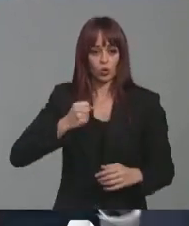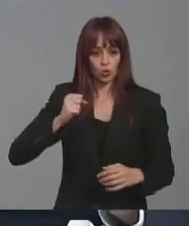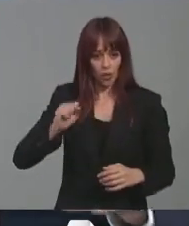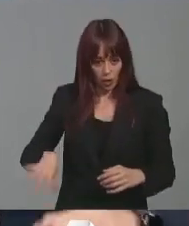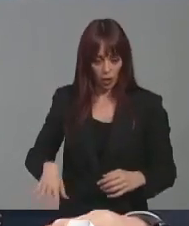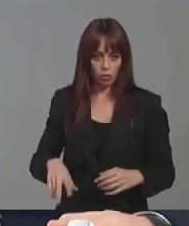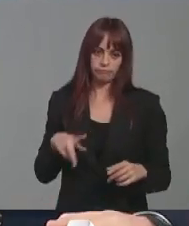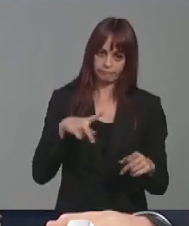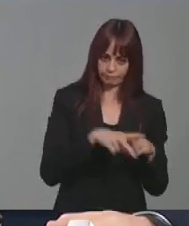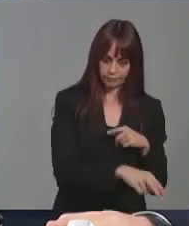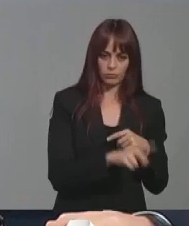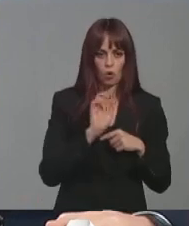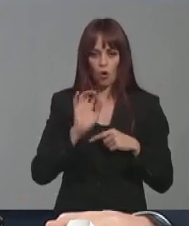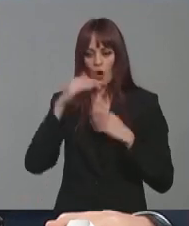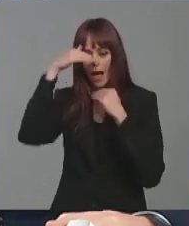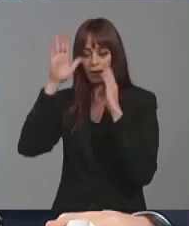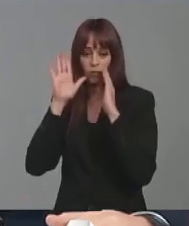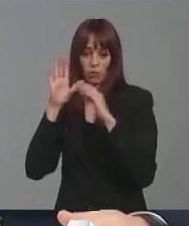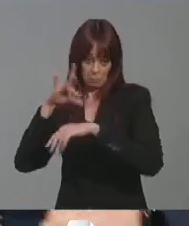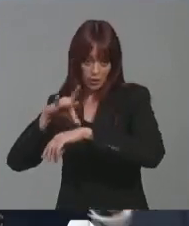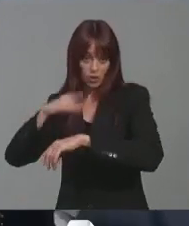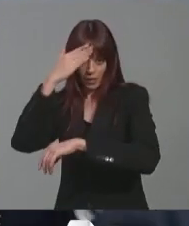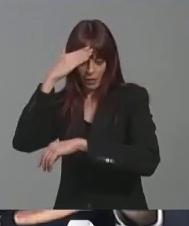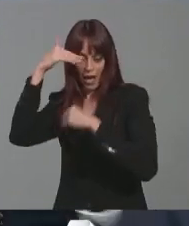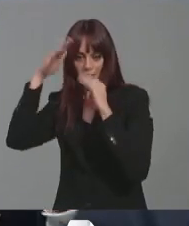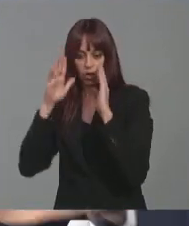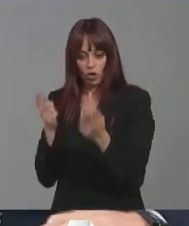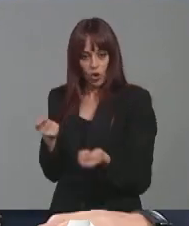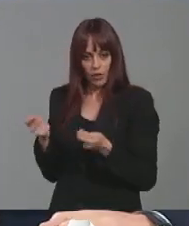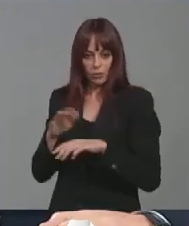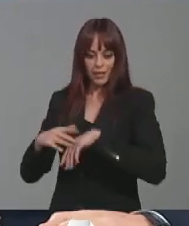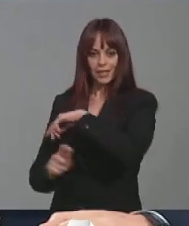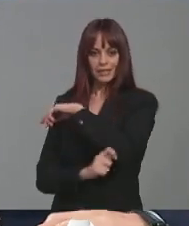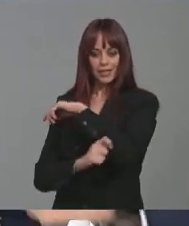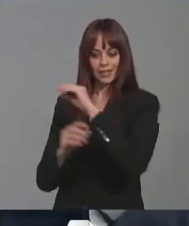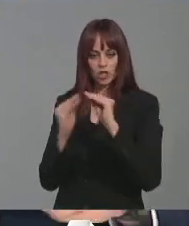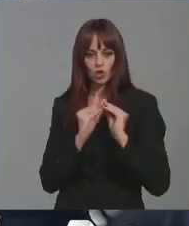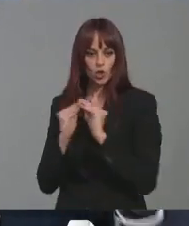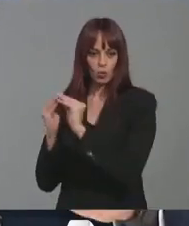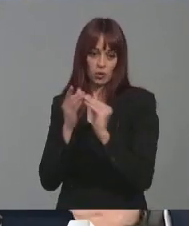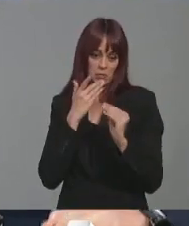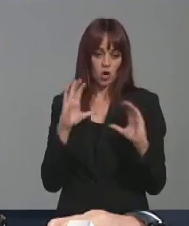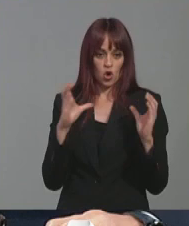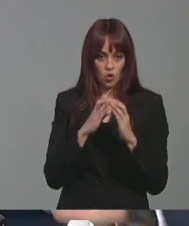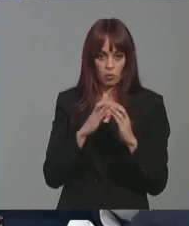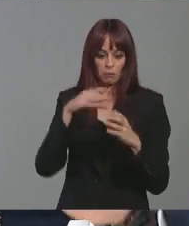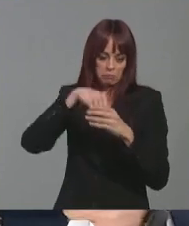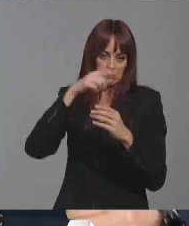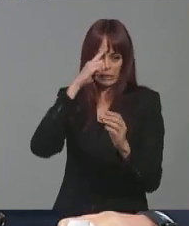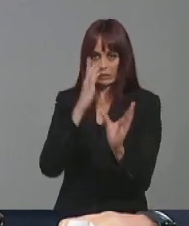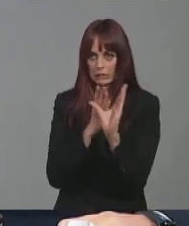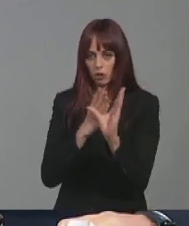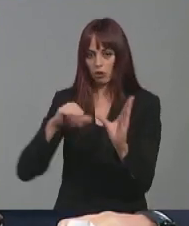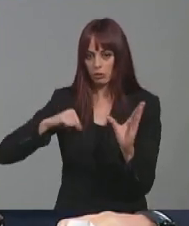coordinación con atención primaria para llevar a cabo estrategias comunes con grupos terapéuticos constituidos por psicólogos clínicos,